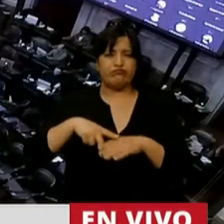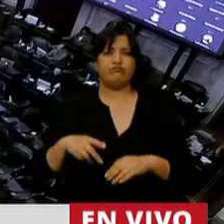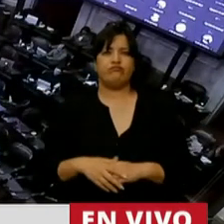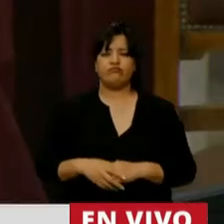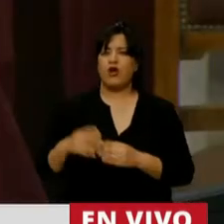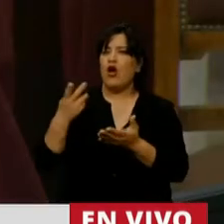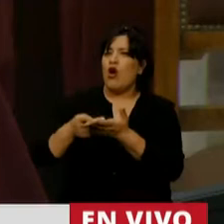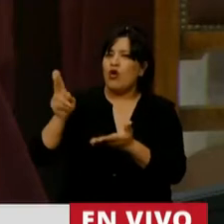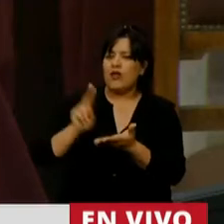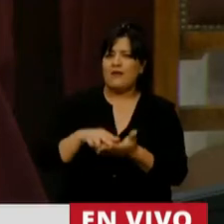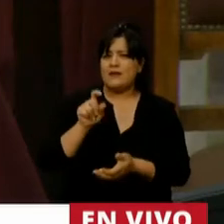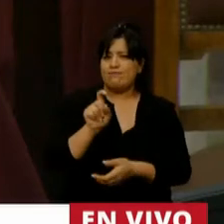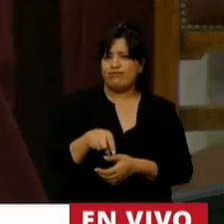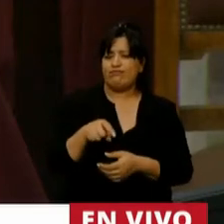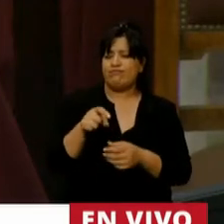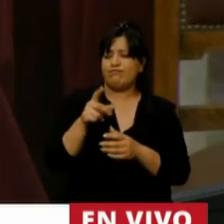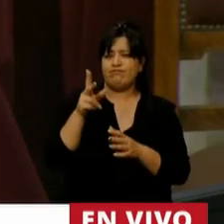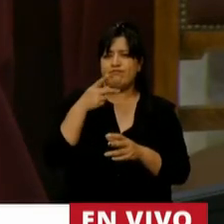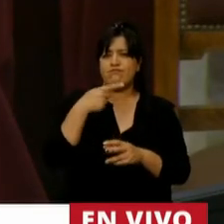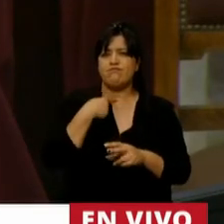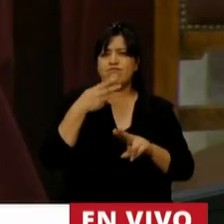Volvió a apretar el mute, diputado.